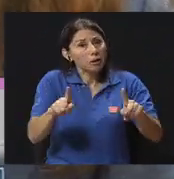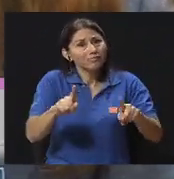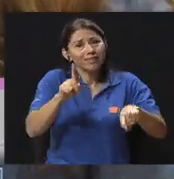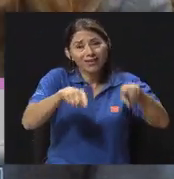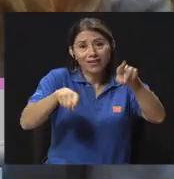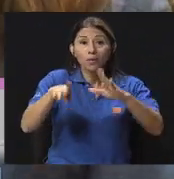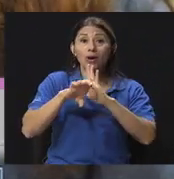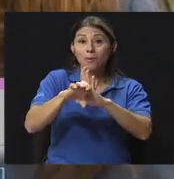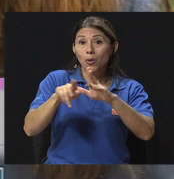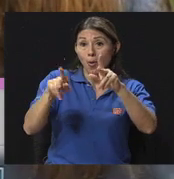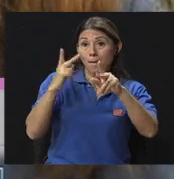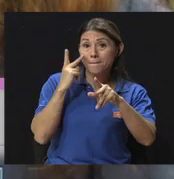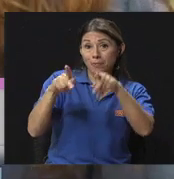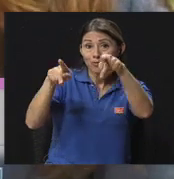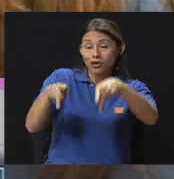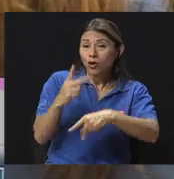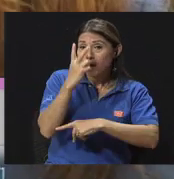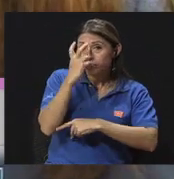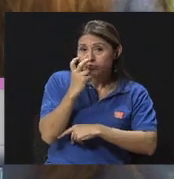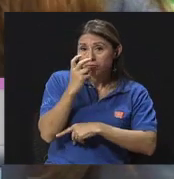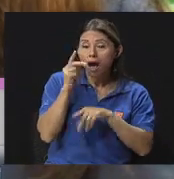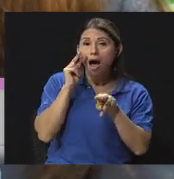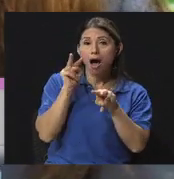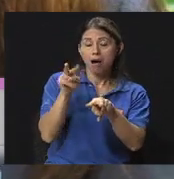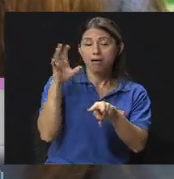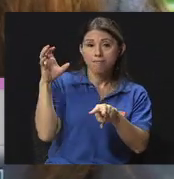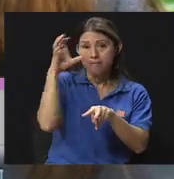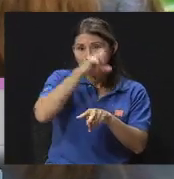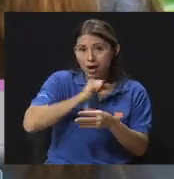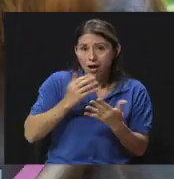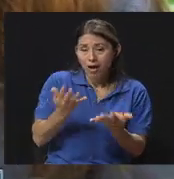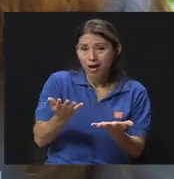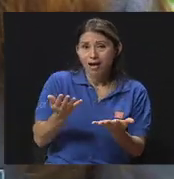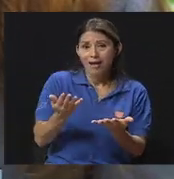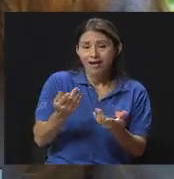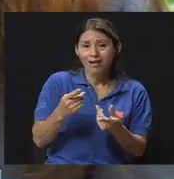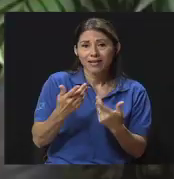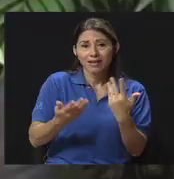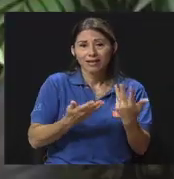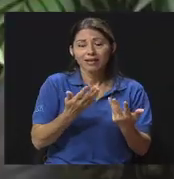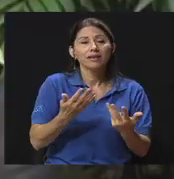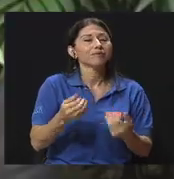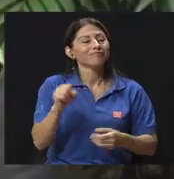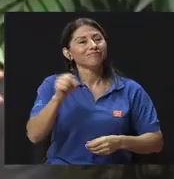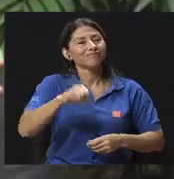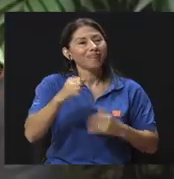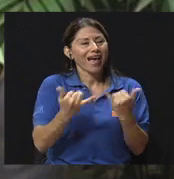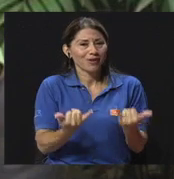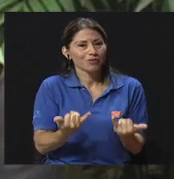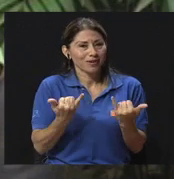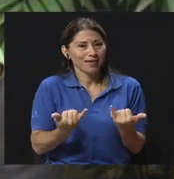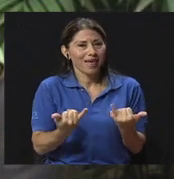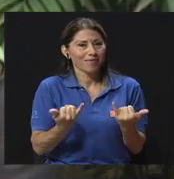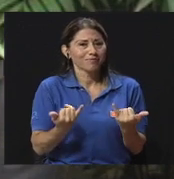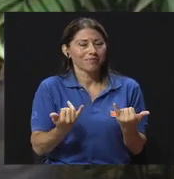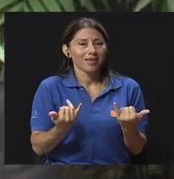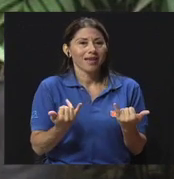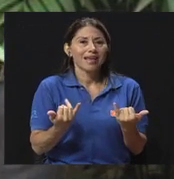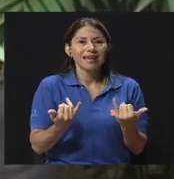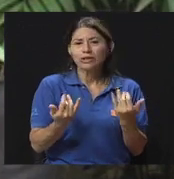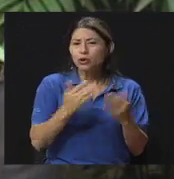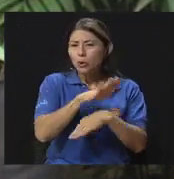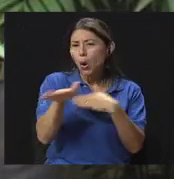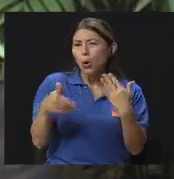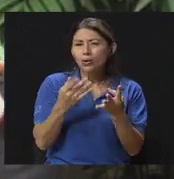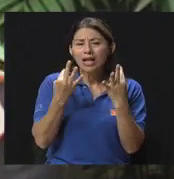persona no vidente, ¿verdad? Todo salta a la vista también, el señalar. Sí, en la actualidad todo tiende casi a que a uniformar,